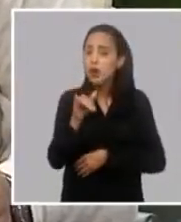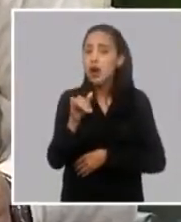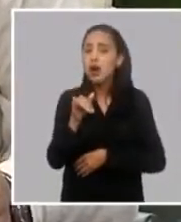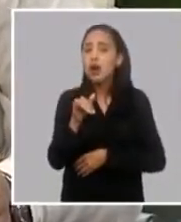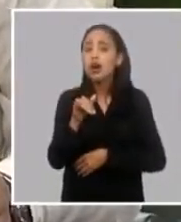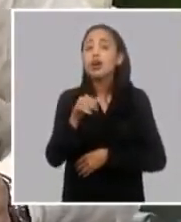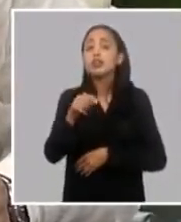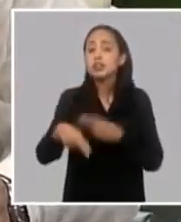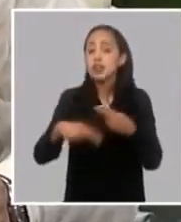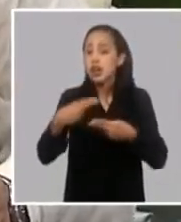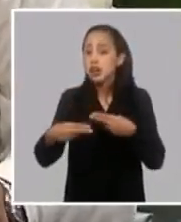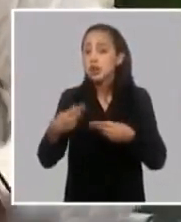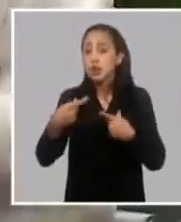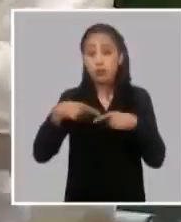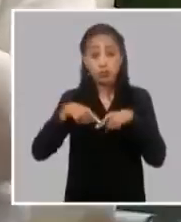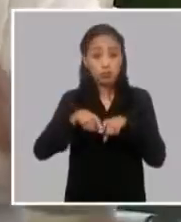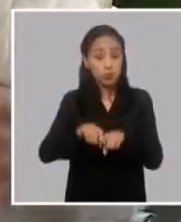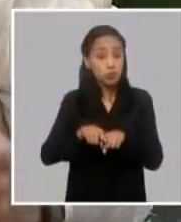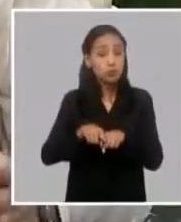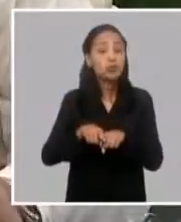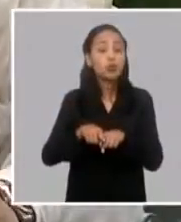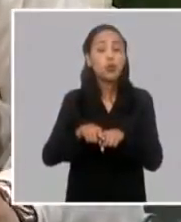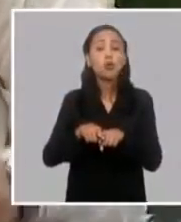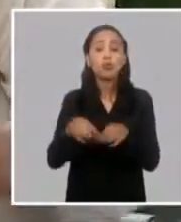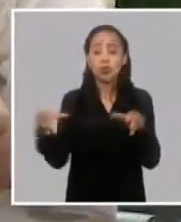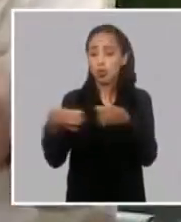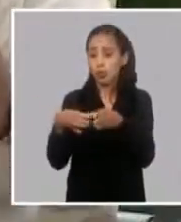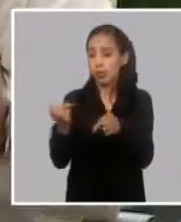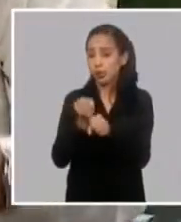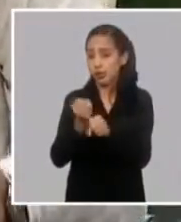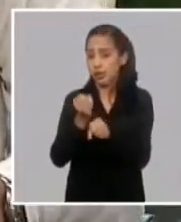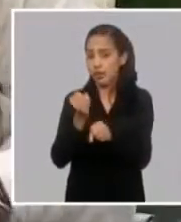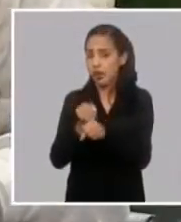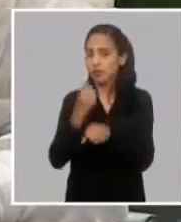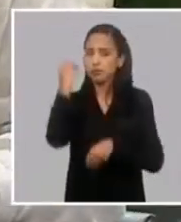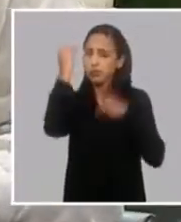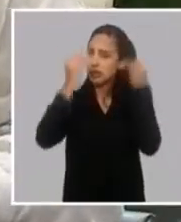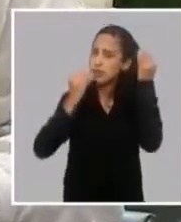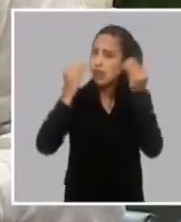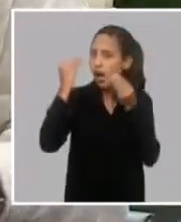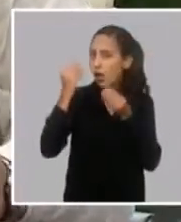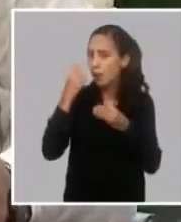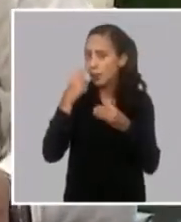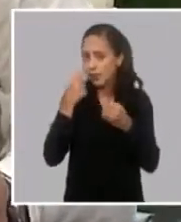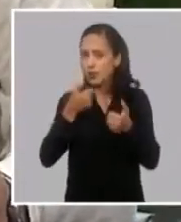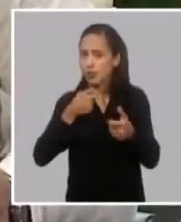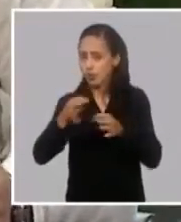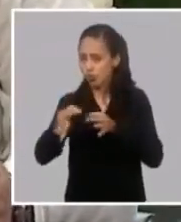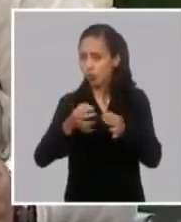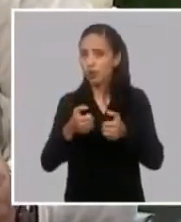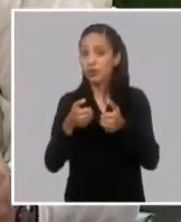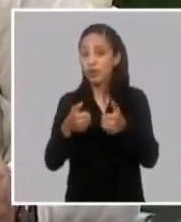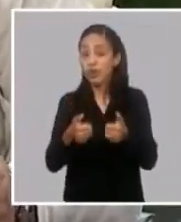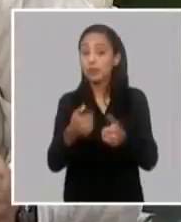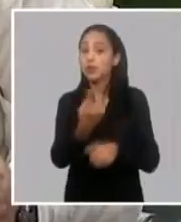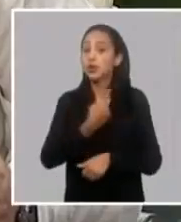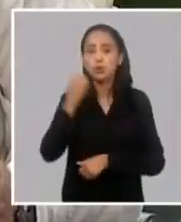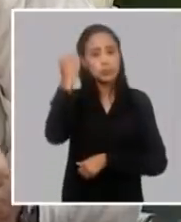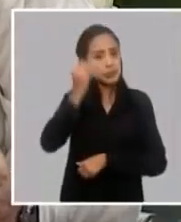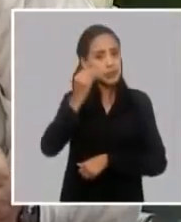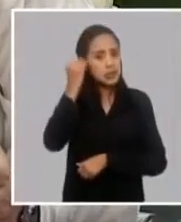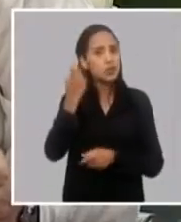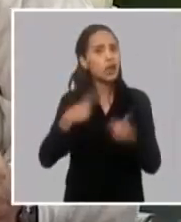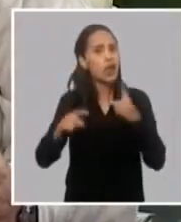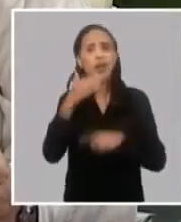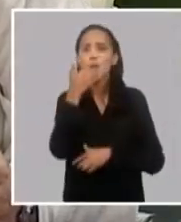con la academia hemos hecho grupos de trabajo se han evaluado los riesgos y consideramos que debe tener un